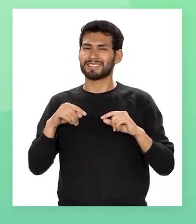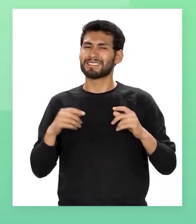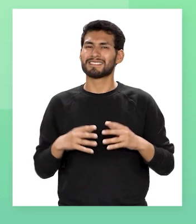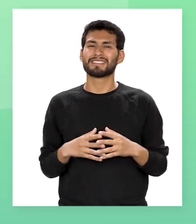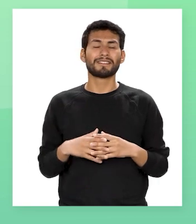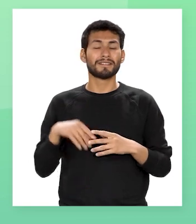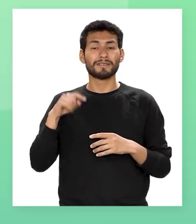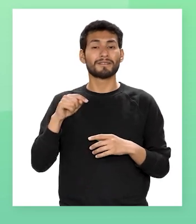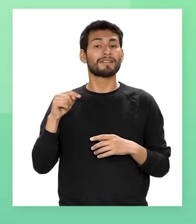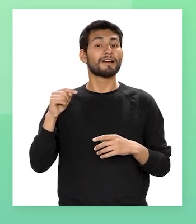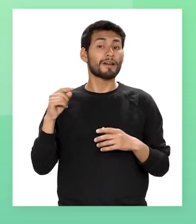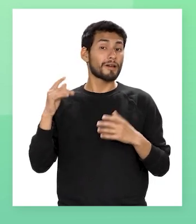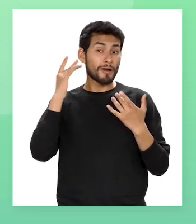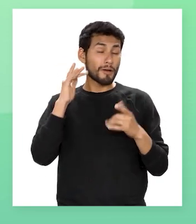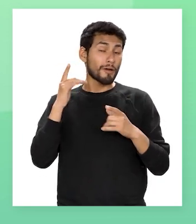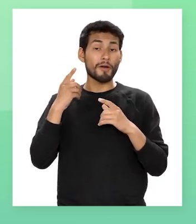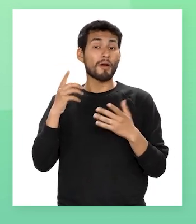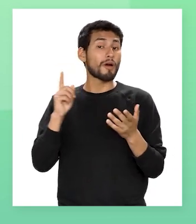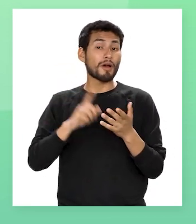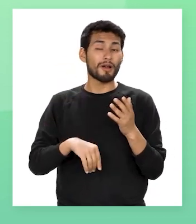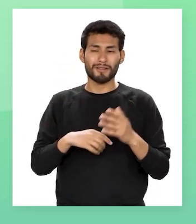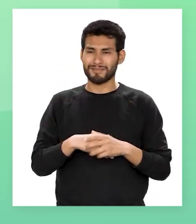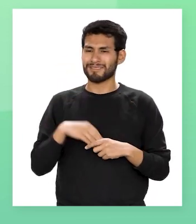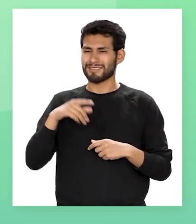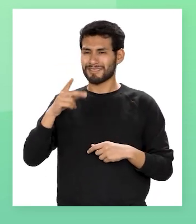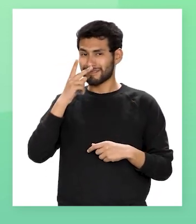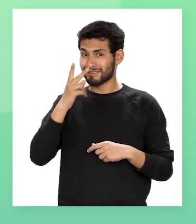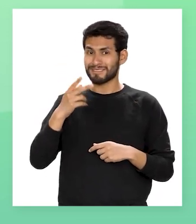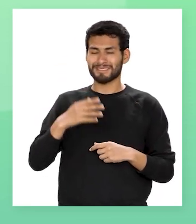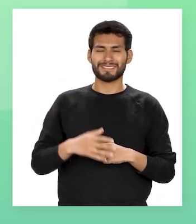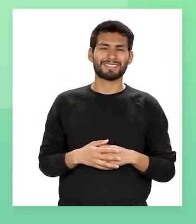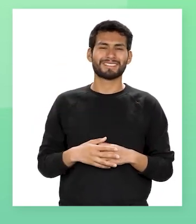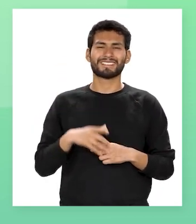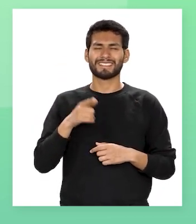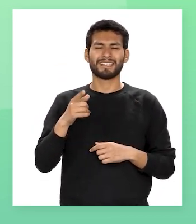representaciones de sonidos más conocidas Tenemos las siguientes